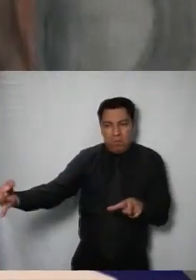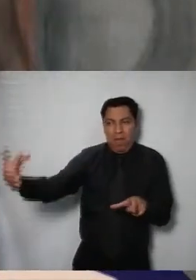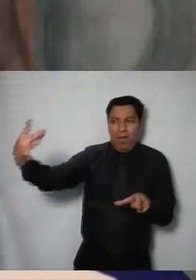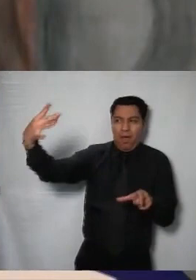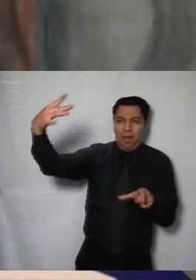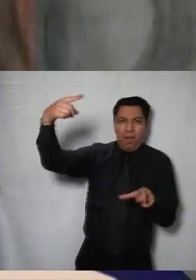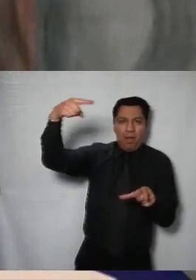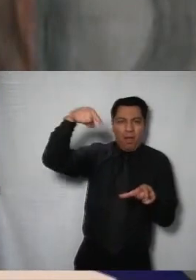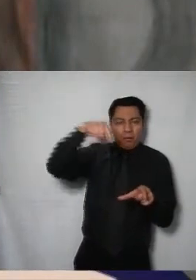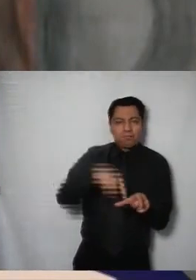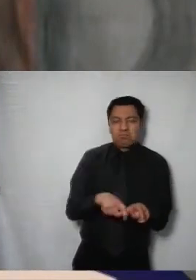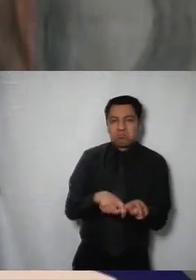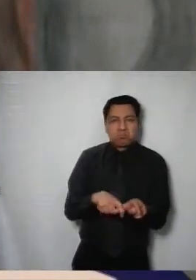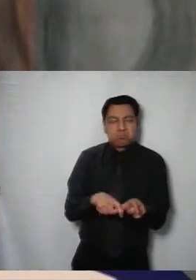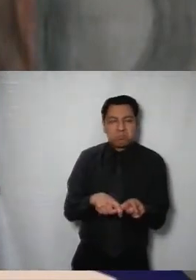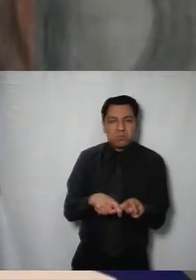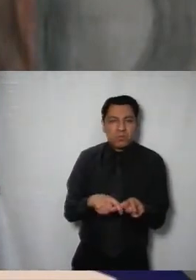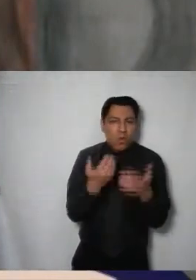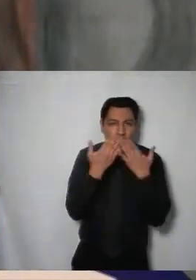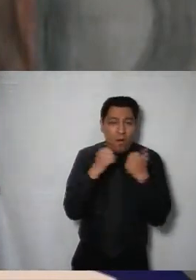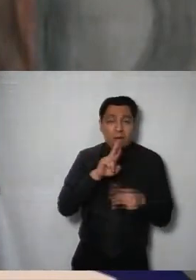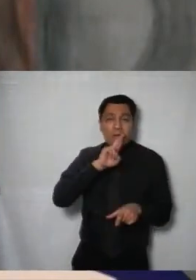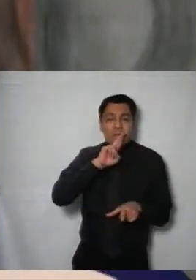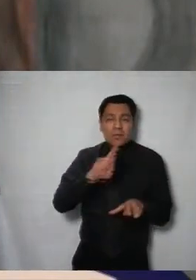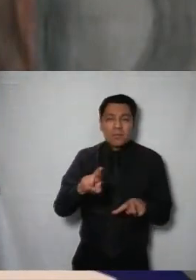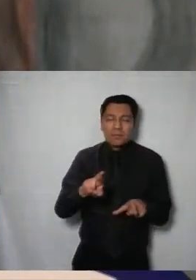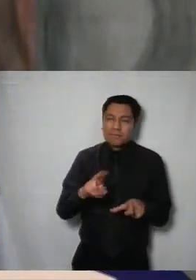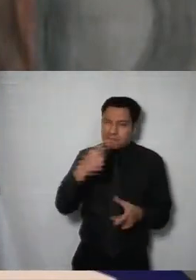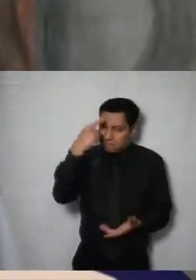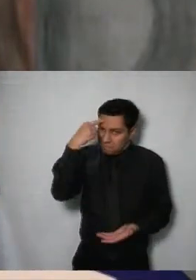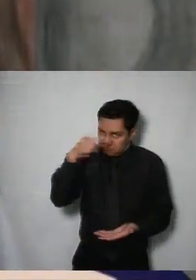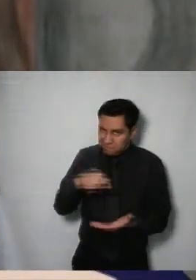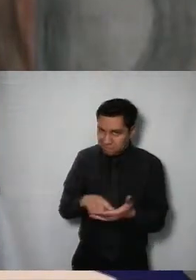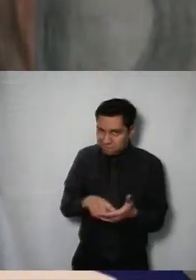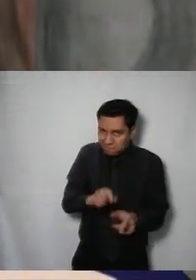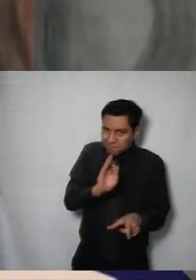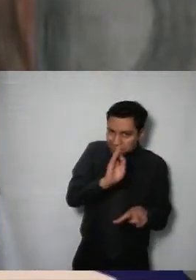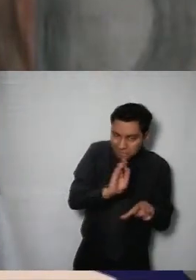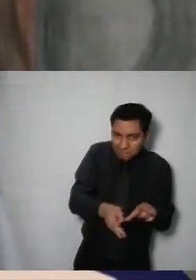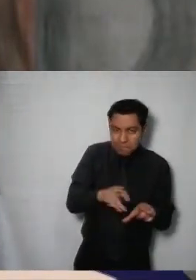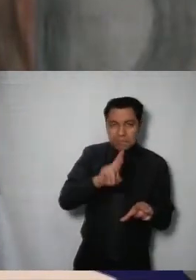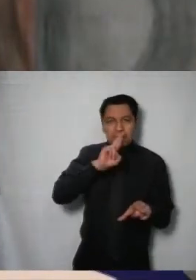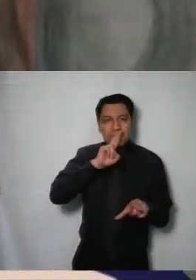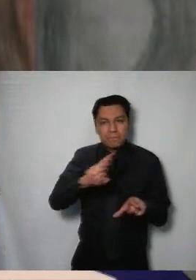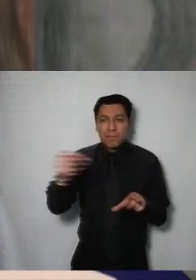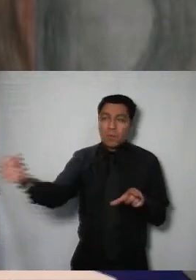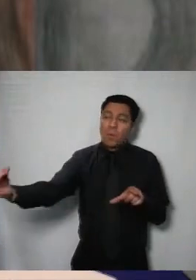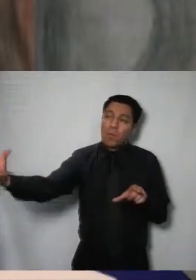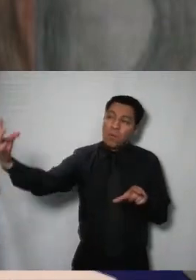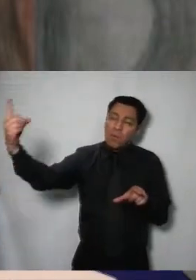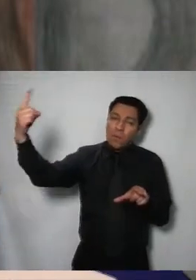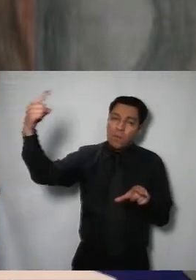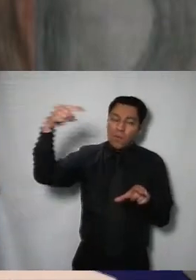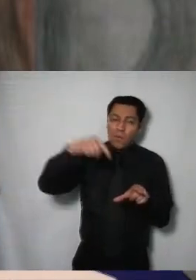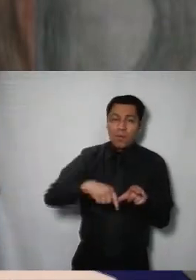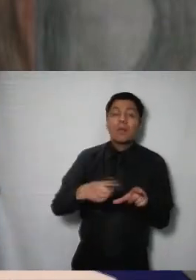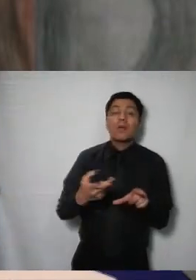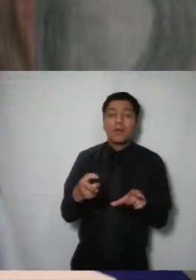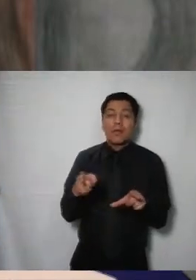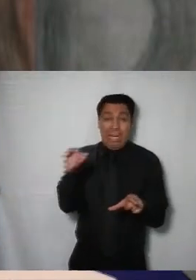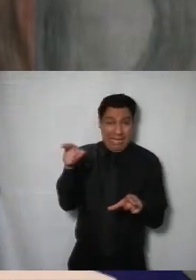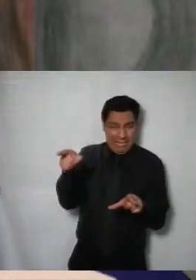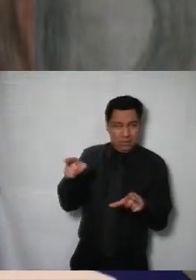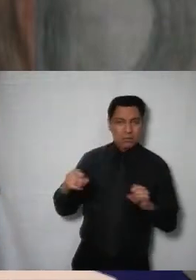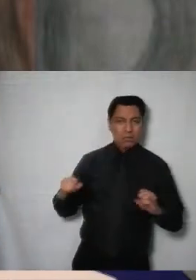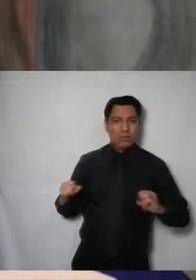decide una omisión de respuesta entonces me parece que como se admitió como omisión de respuesta en el camino lo que hace el sujeto obligado